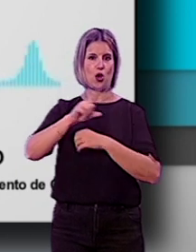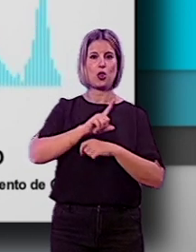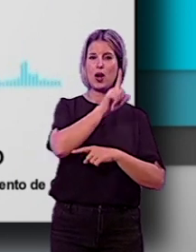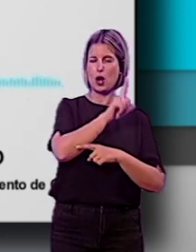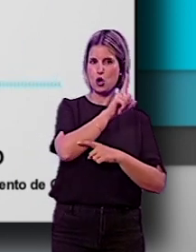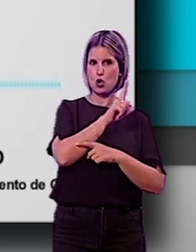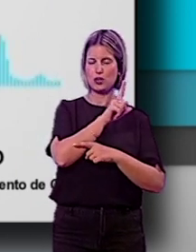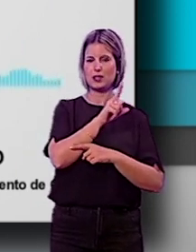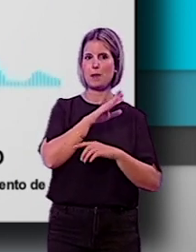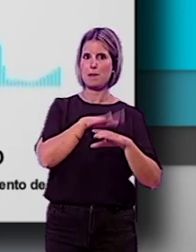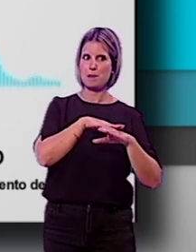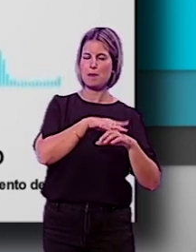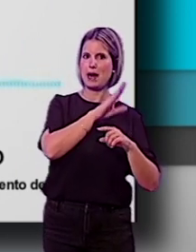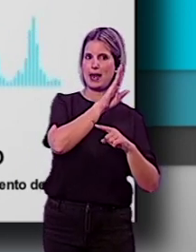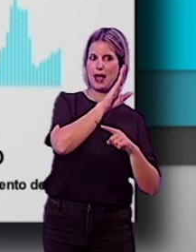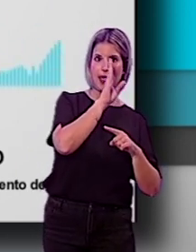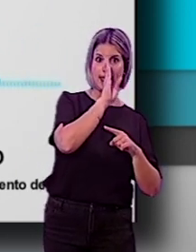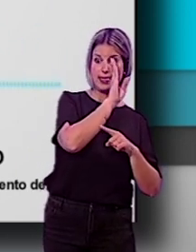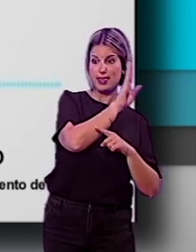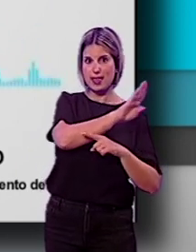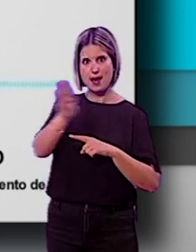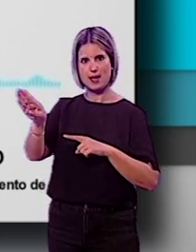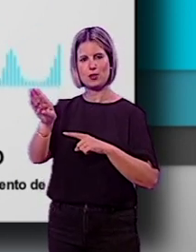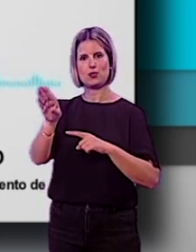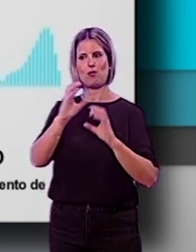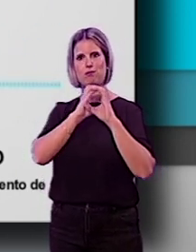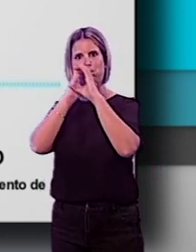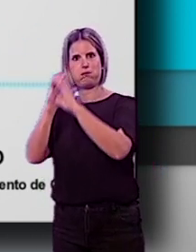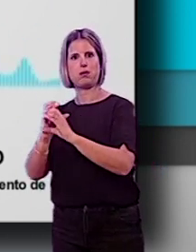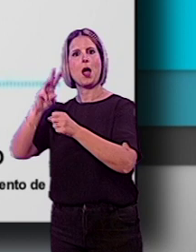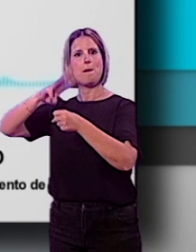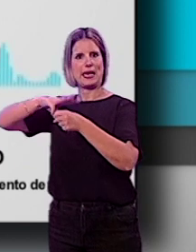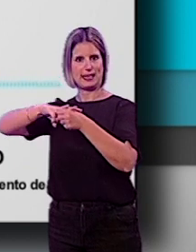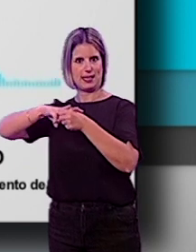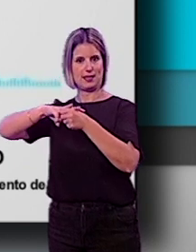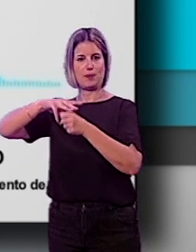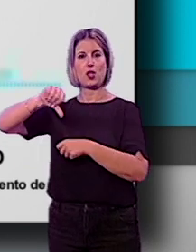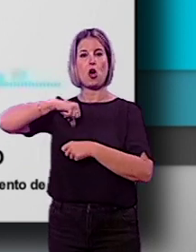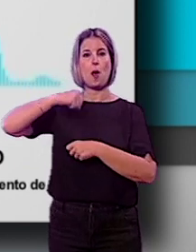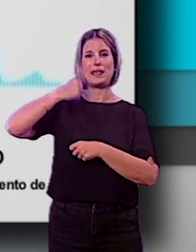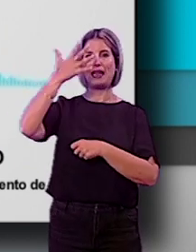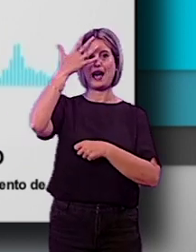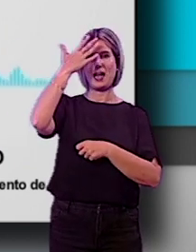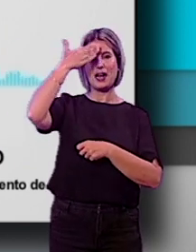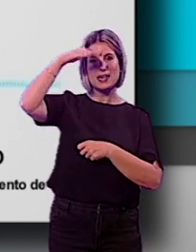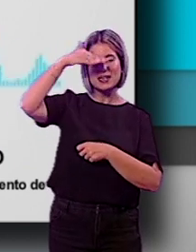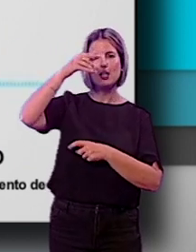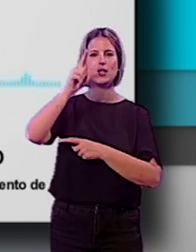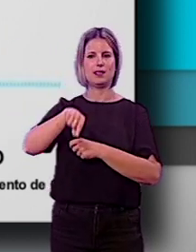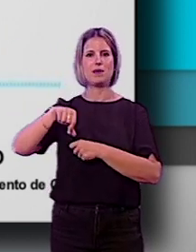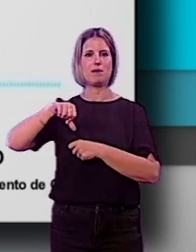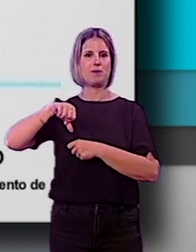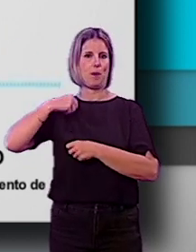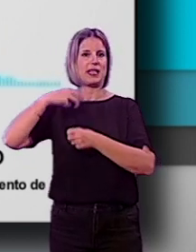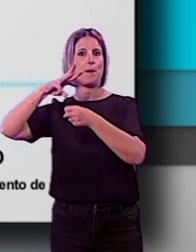para estar conectados de manera sencilla con el PTS, tanto el hospital clínico como el parque tecnológico.